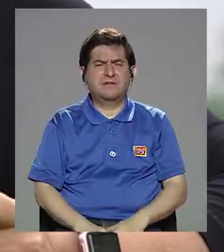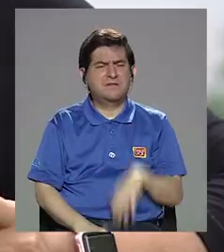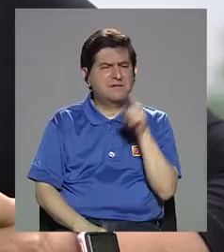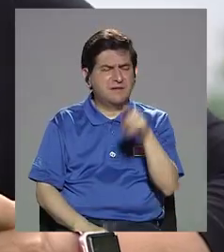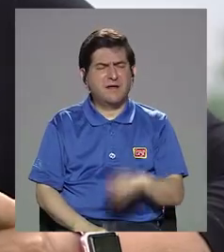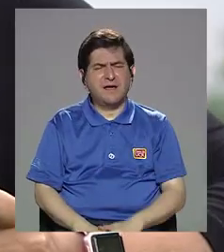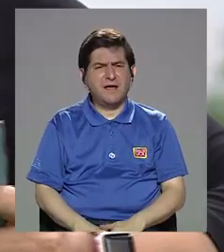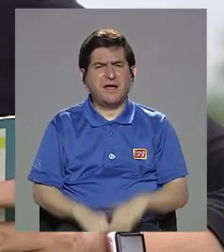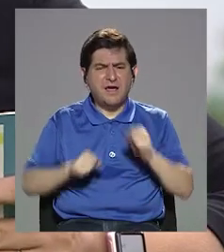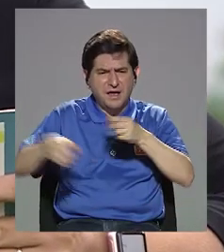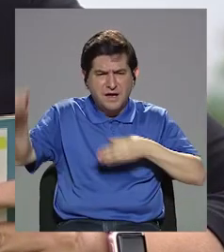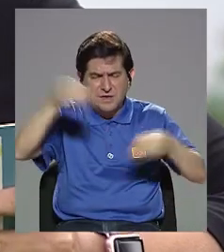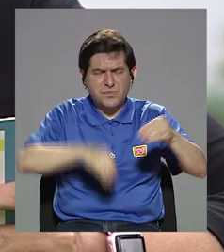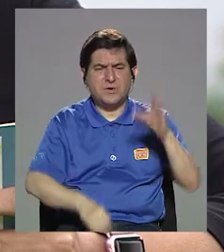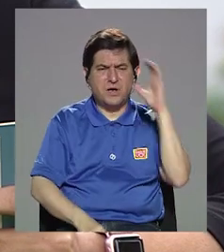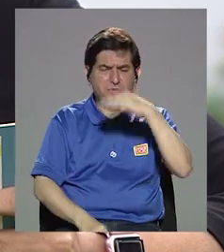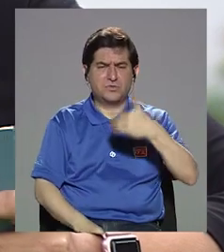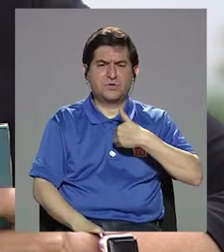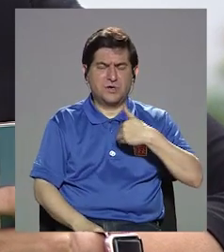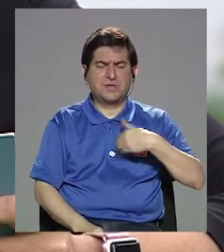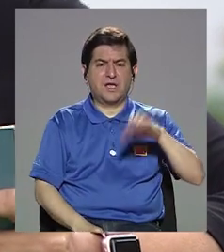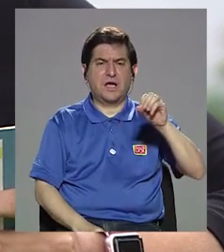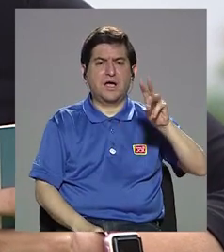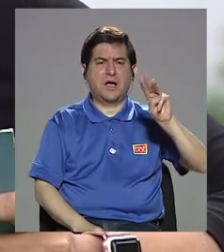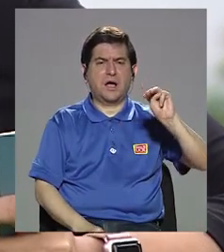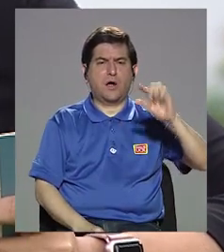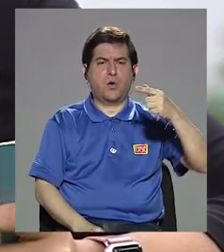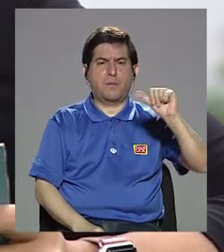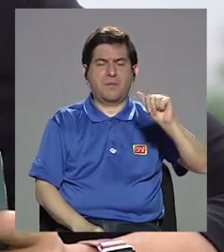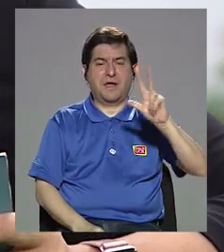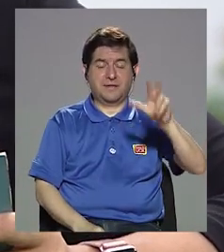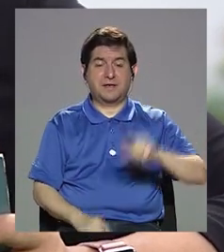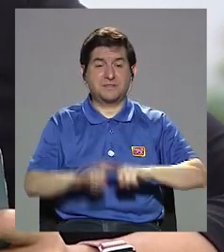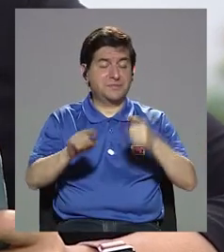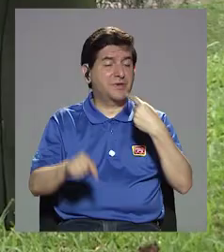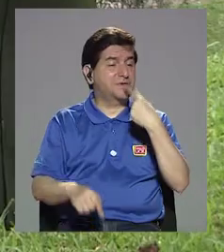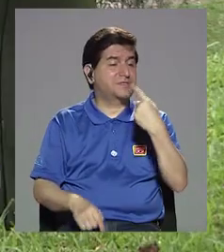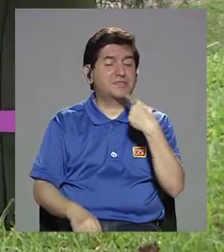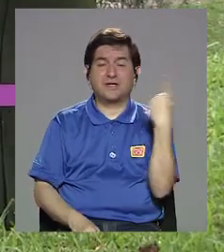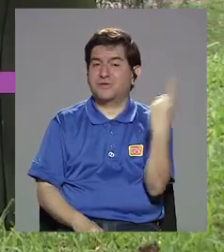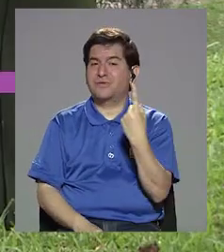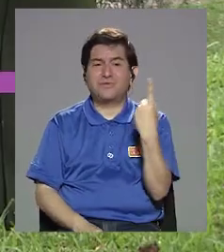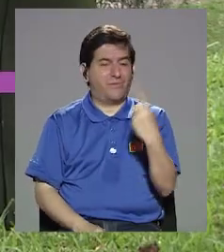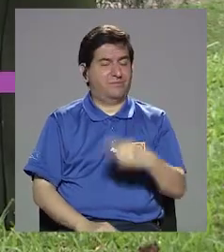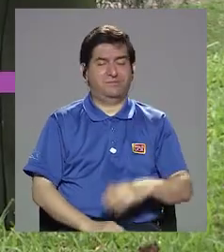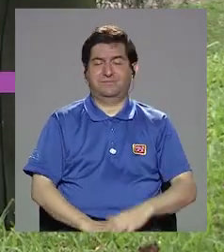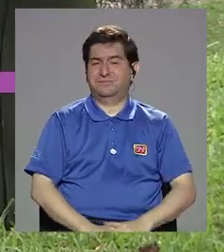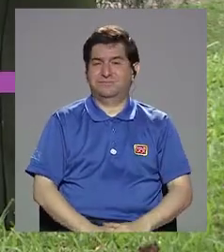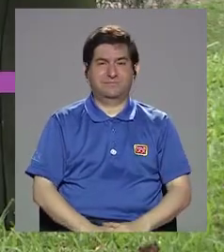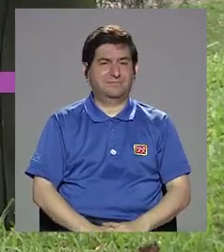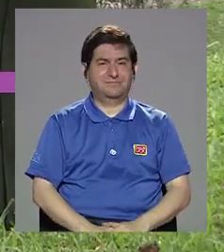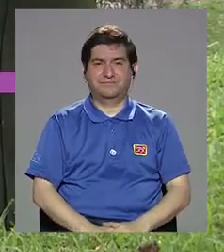supermercado busco el aceite que tenga omega-3. Lo que pasa es que no dice, pero